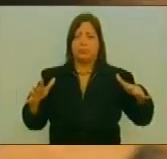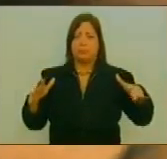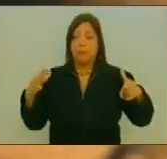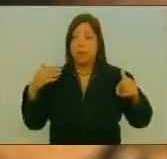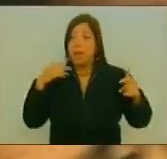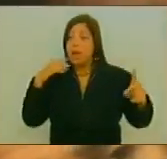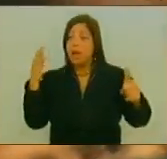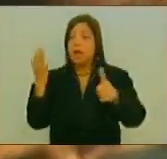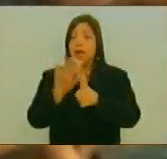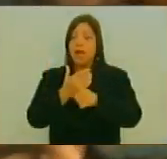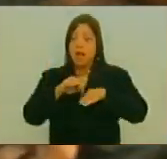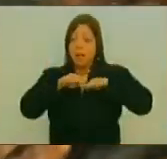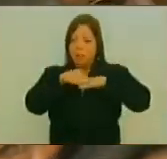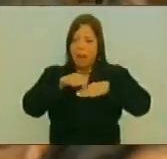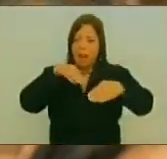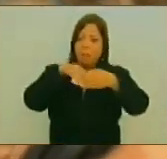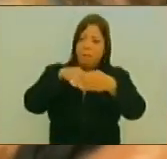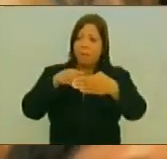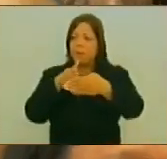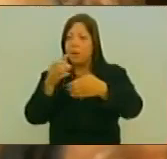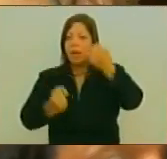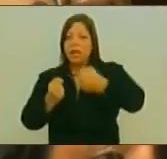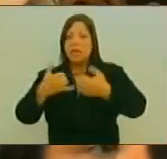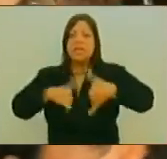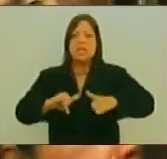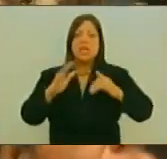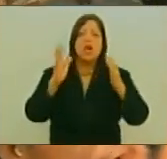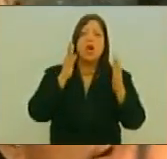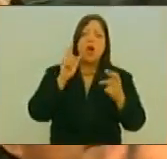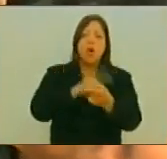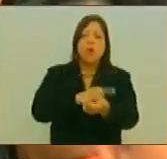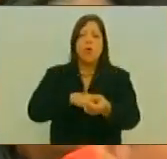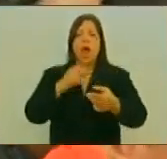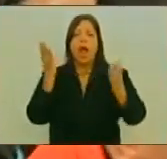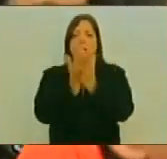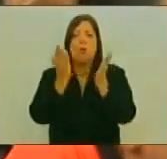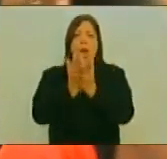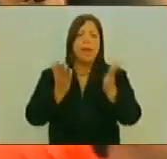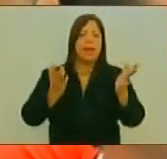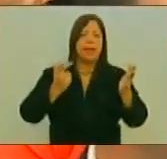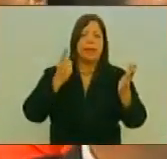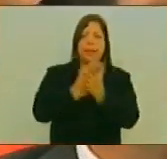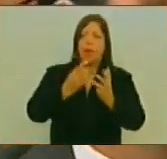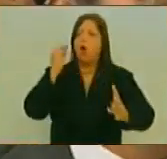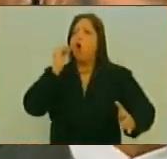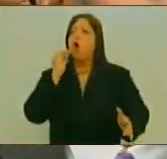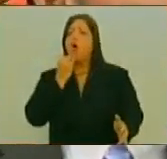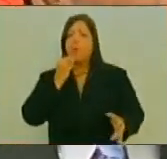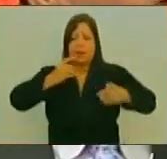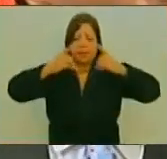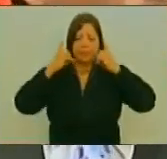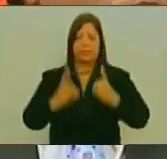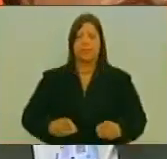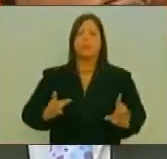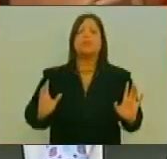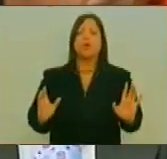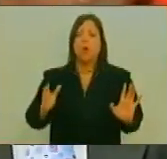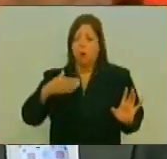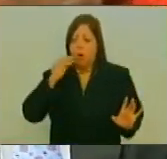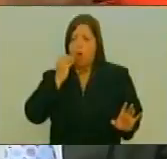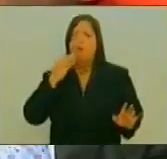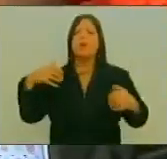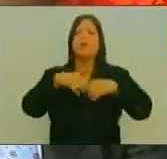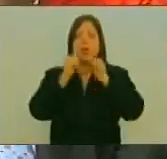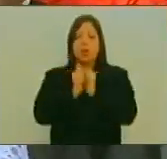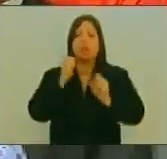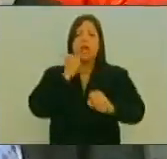encontrarnos Con una barricada Cuando queramos Llevar a nuestros hijos O a nuestras hijas A la escuela Nosotros los jóvenes Decidimos Ser jóvenes De